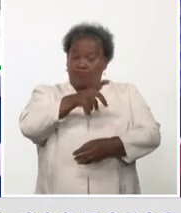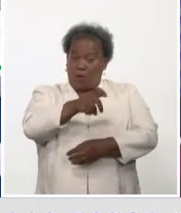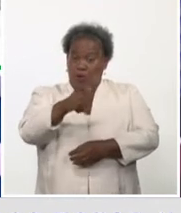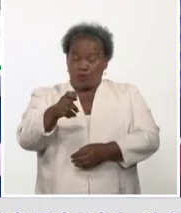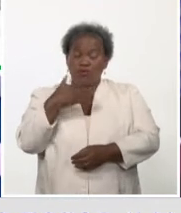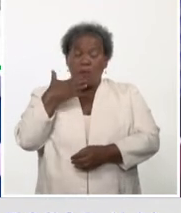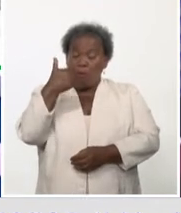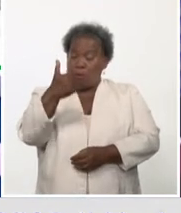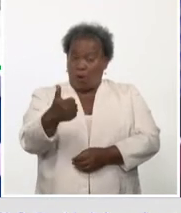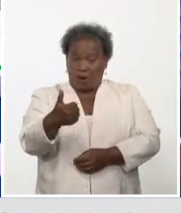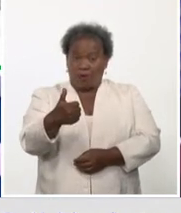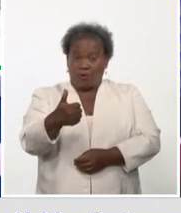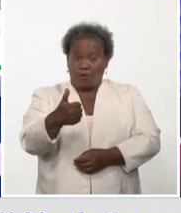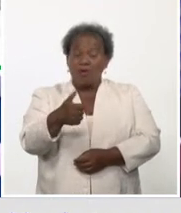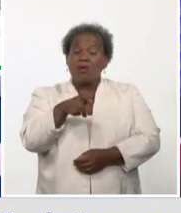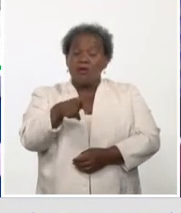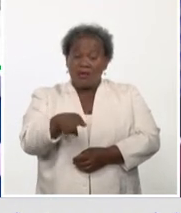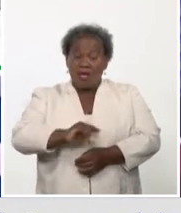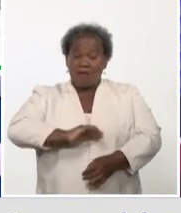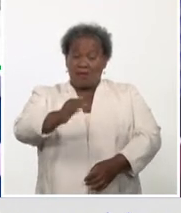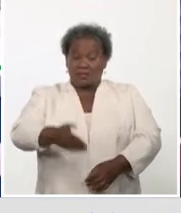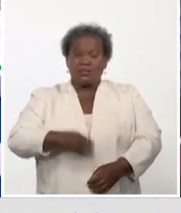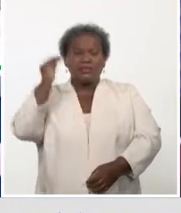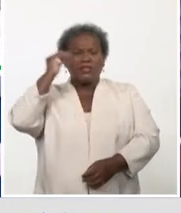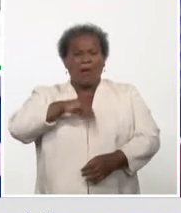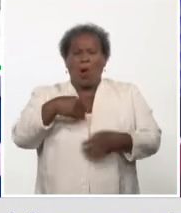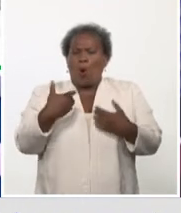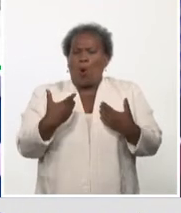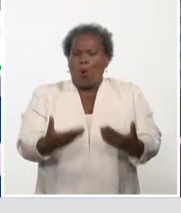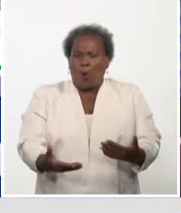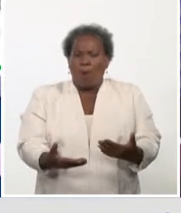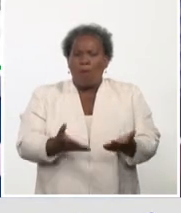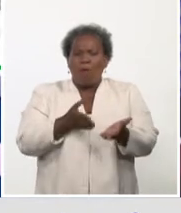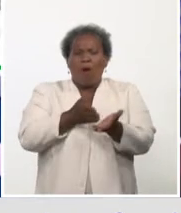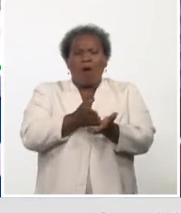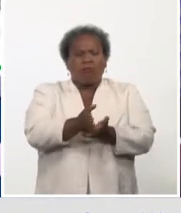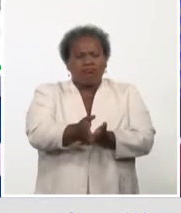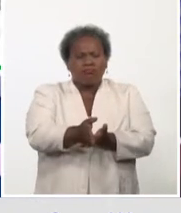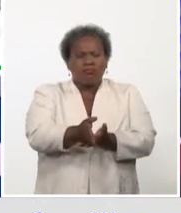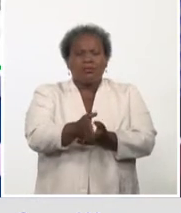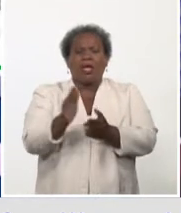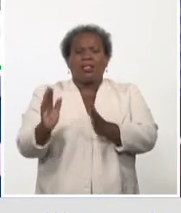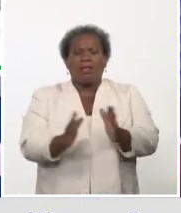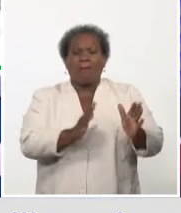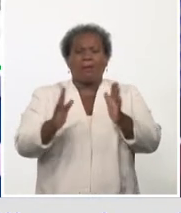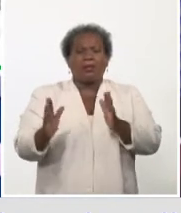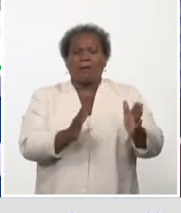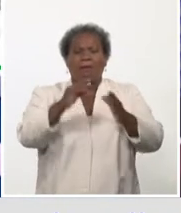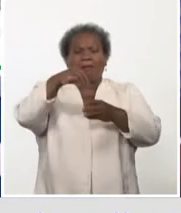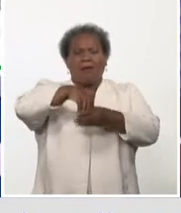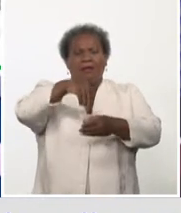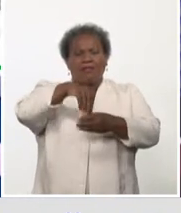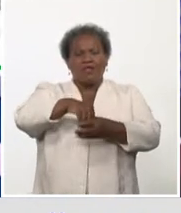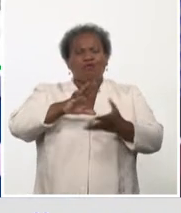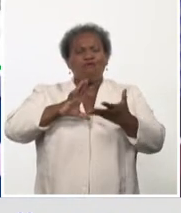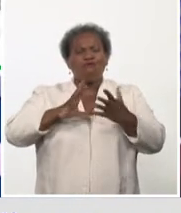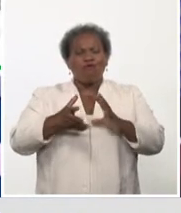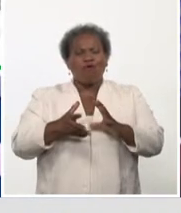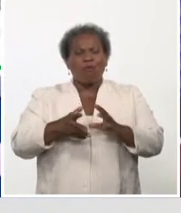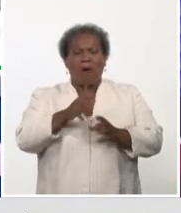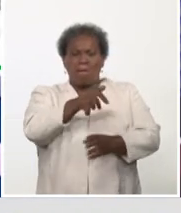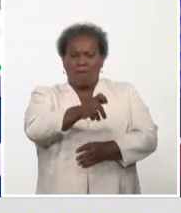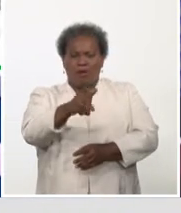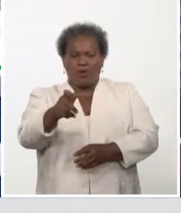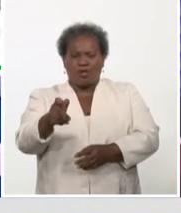que tengan información sobre cómo avanza cada una de estas fases dentro de la estrategia de vacunación.